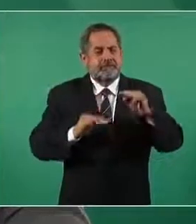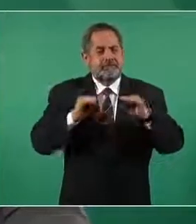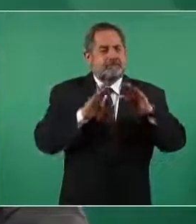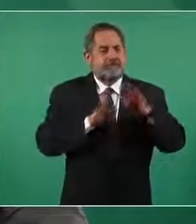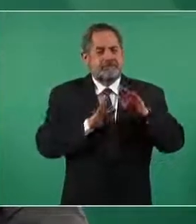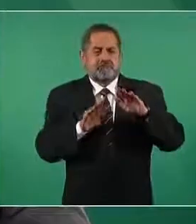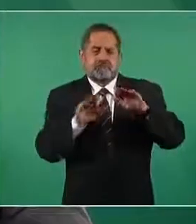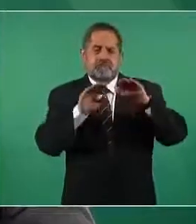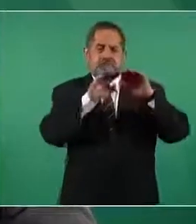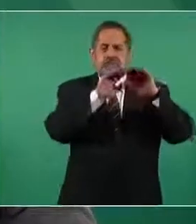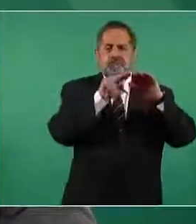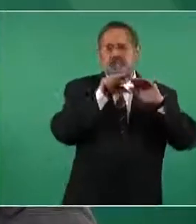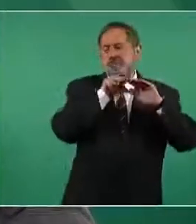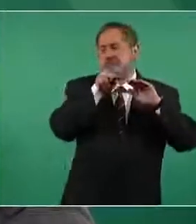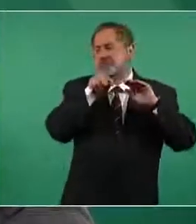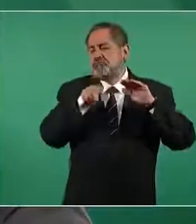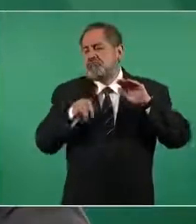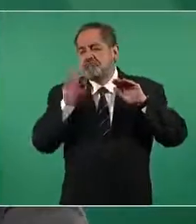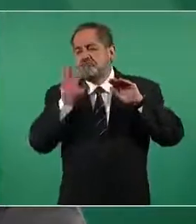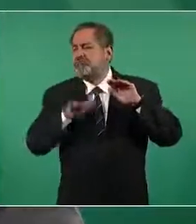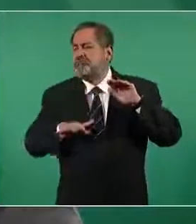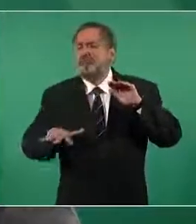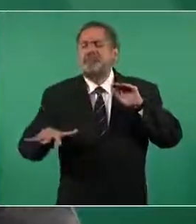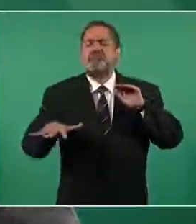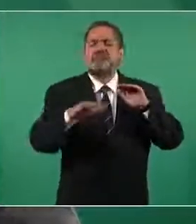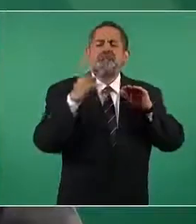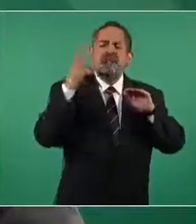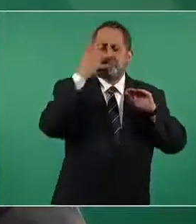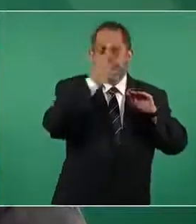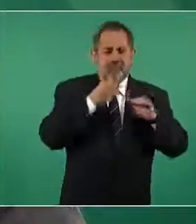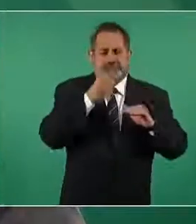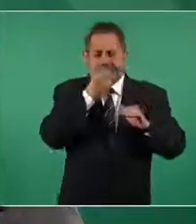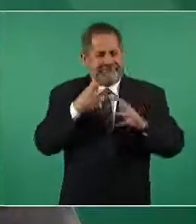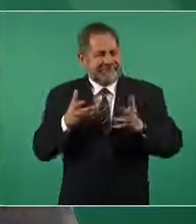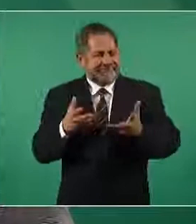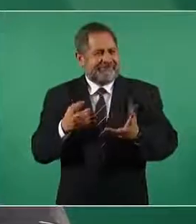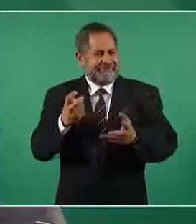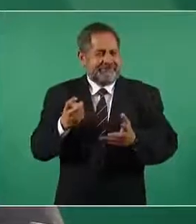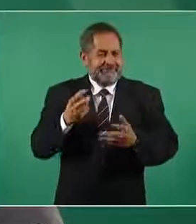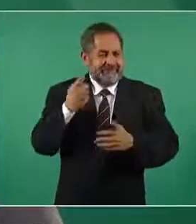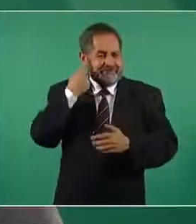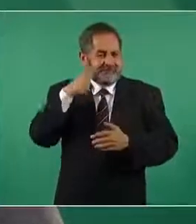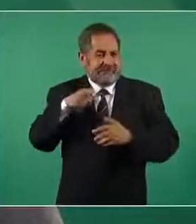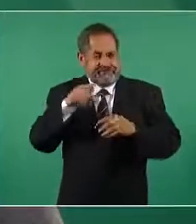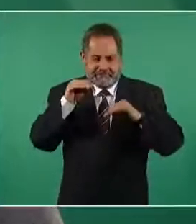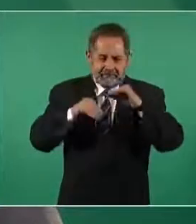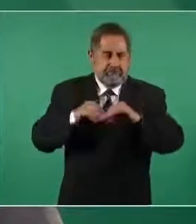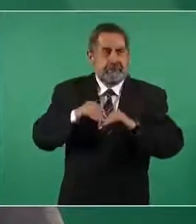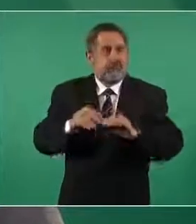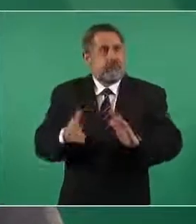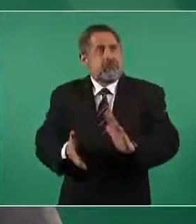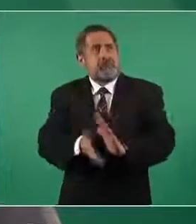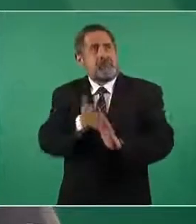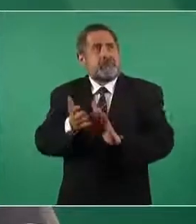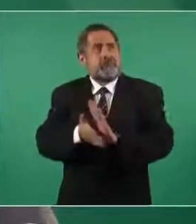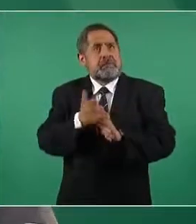las barrancas para construir